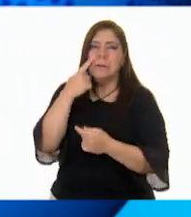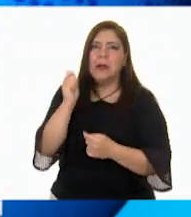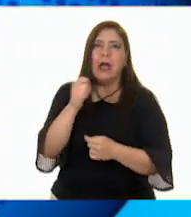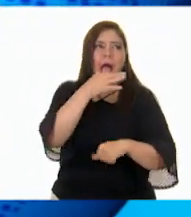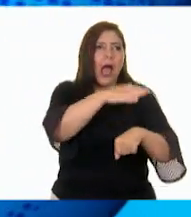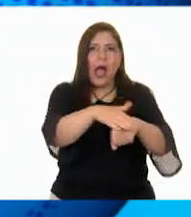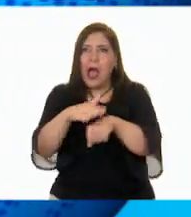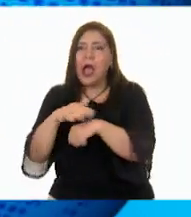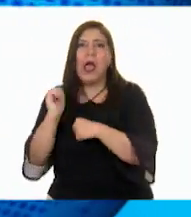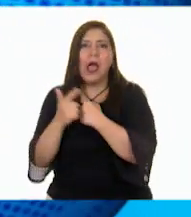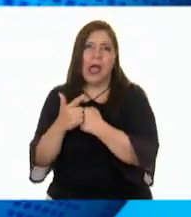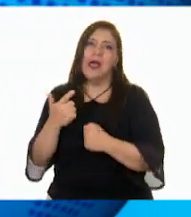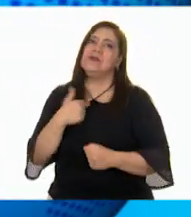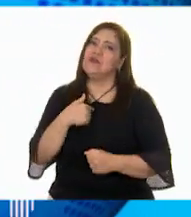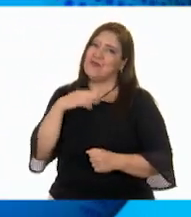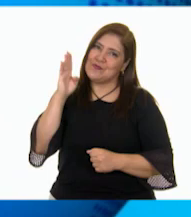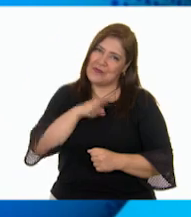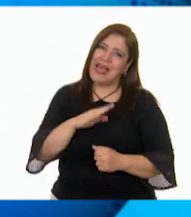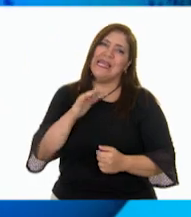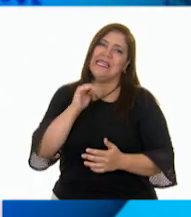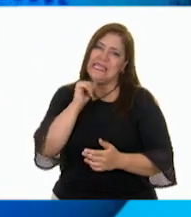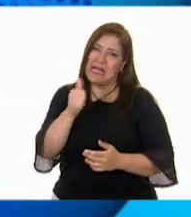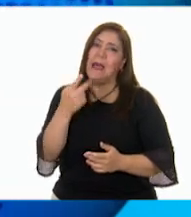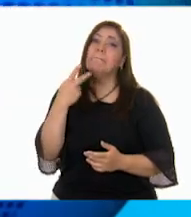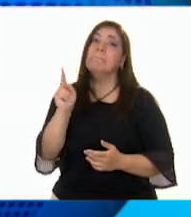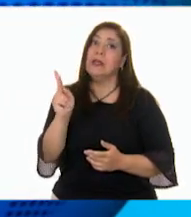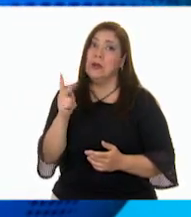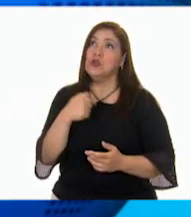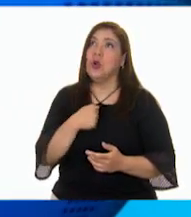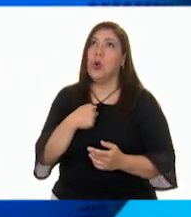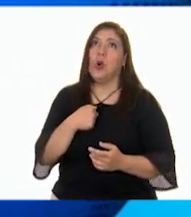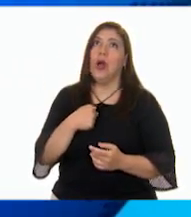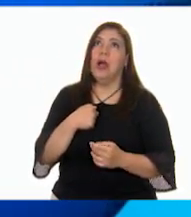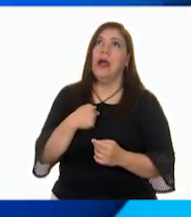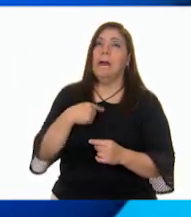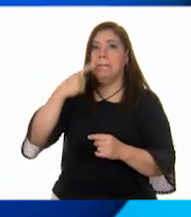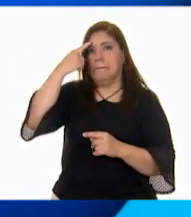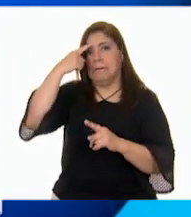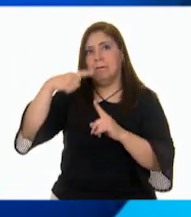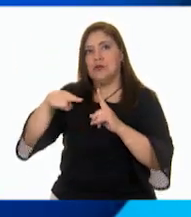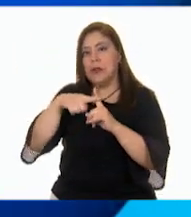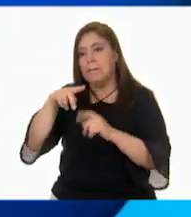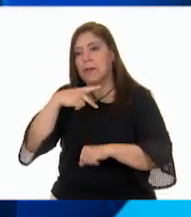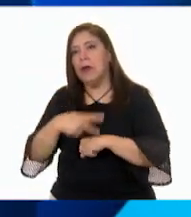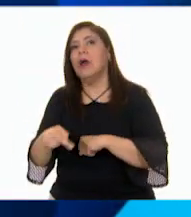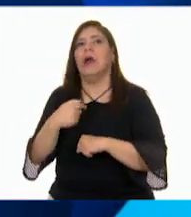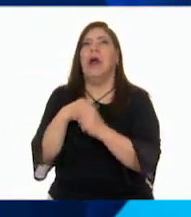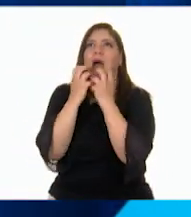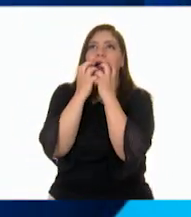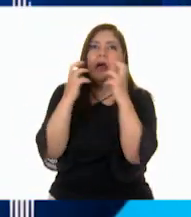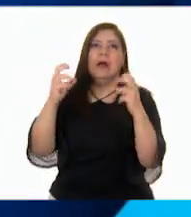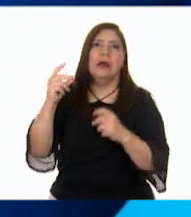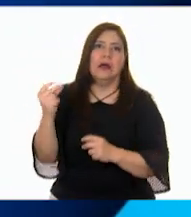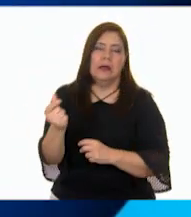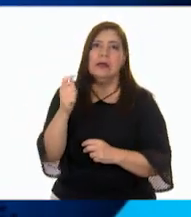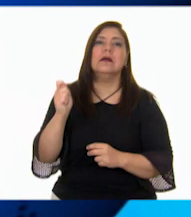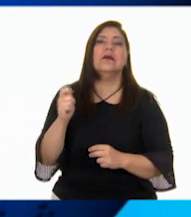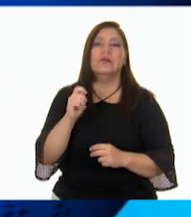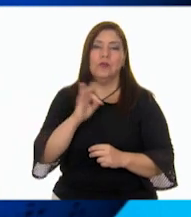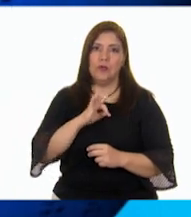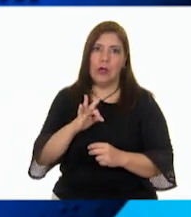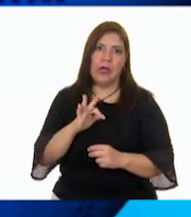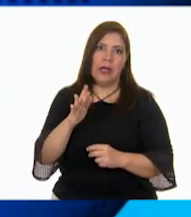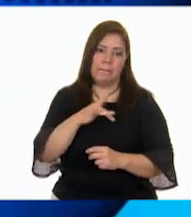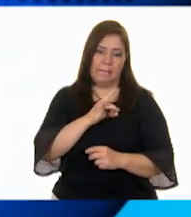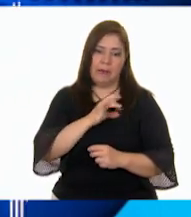alguna persona adulta, pero también sé que fui muy valiente al reaccionar positivamente ante un peligro. El miedo invadió mi cuerpo